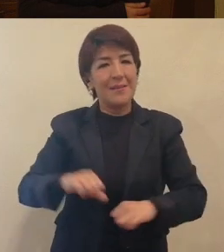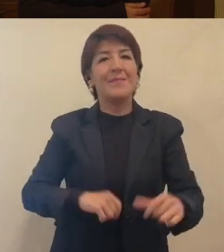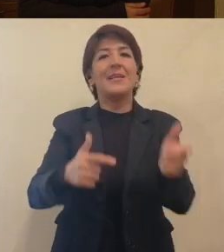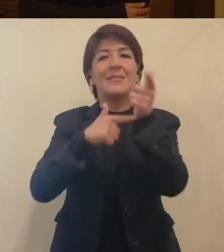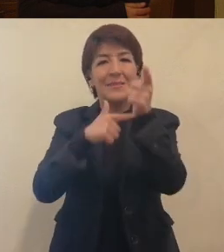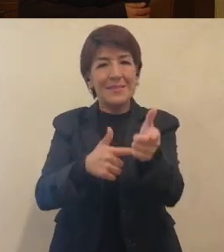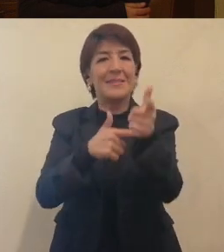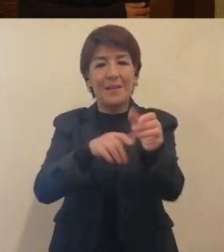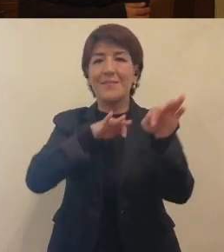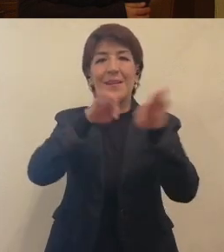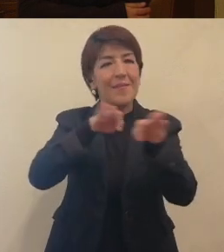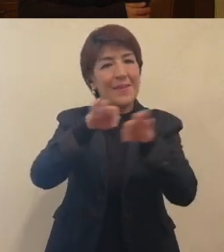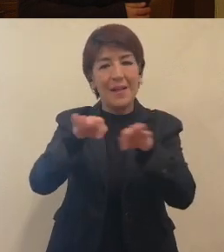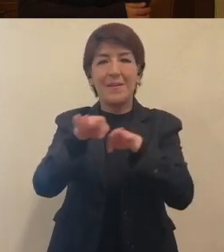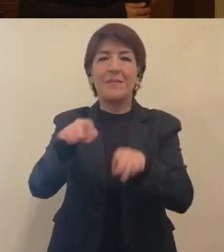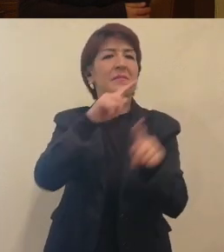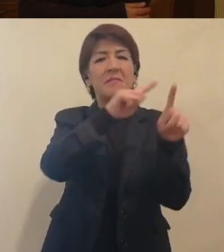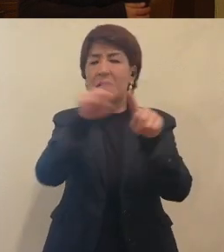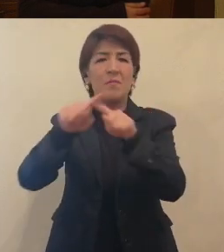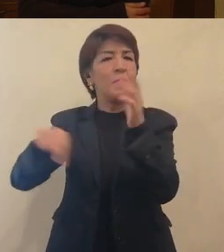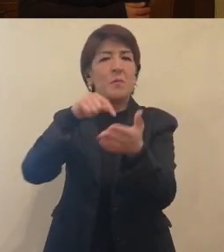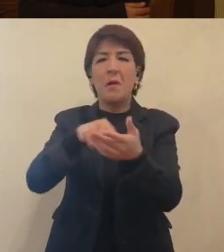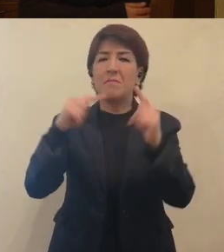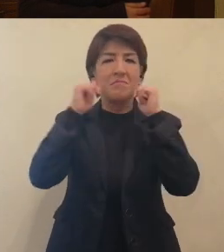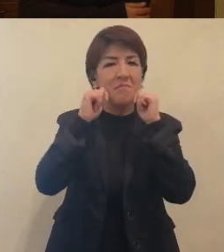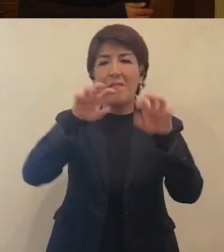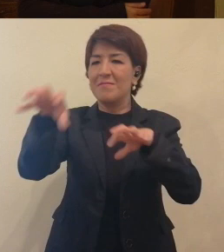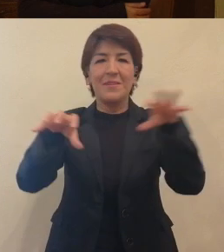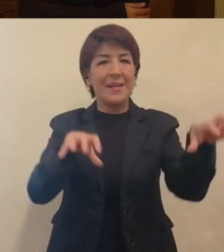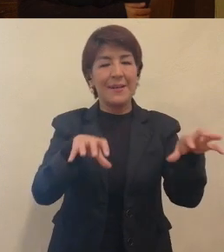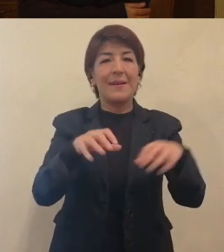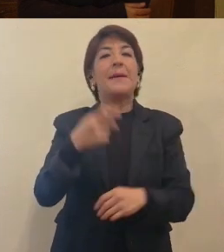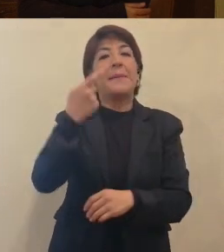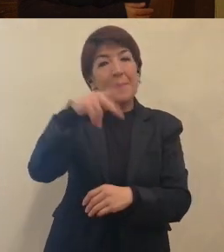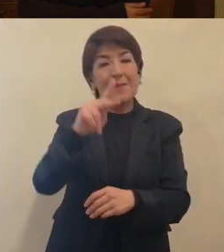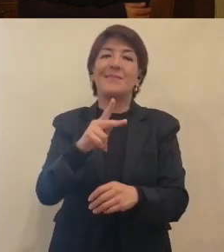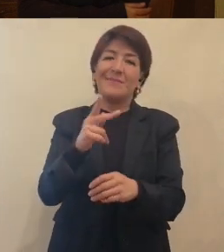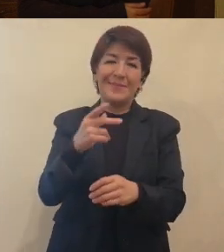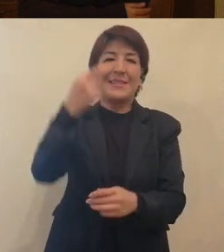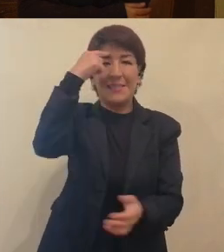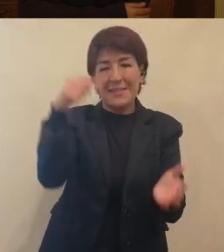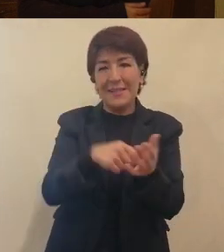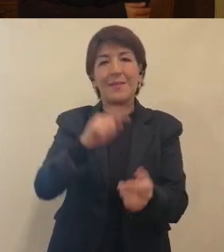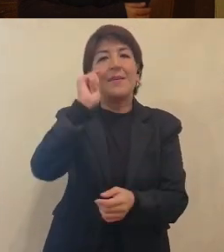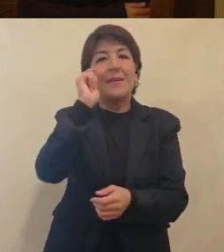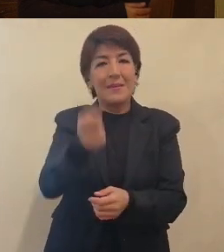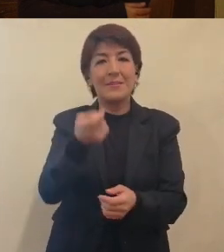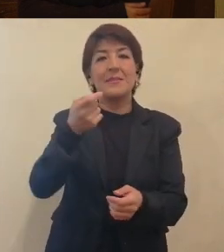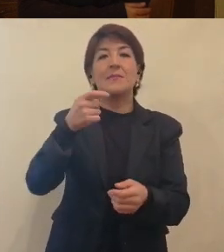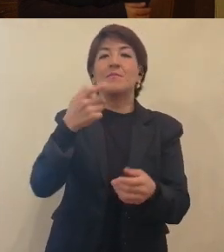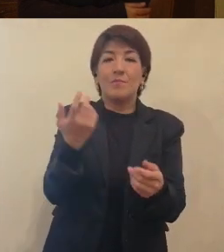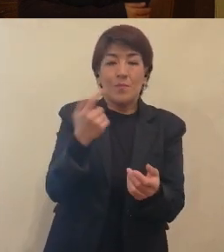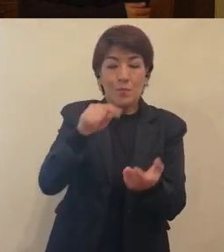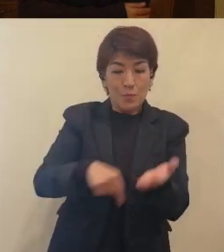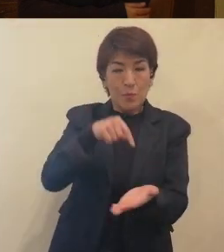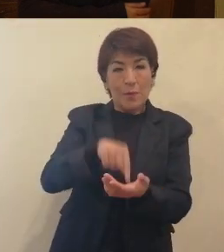constantemente trabajando en ello desde diferentes espacios. Sin embargo, creo que el hecho